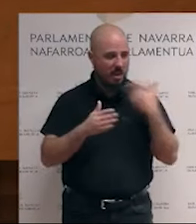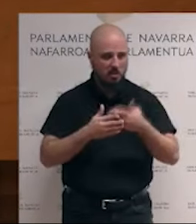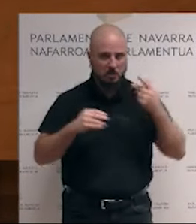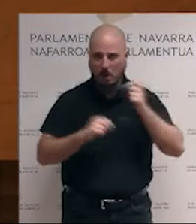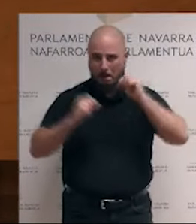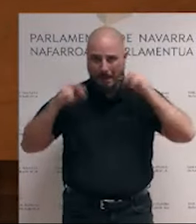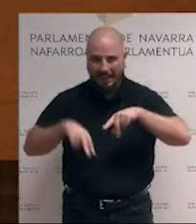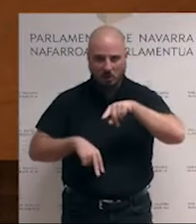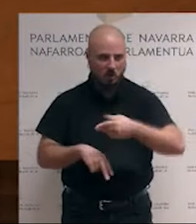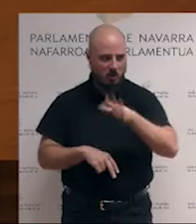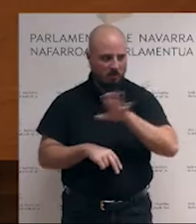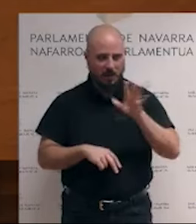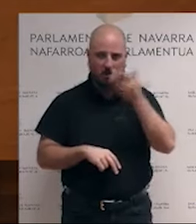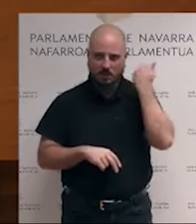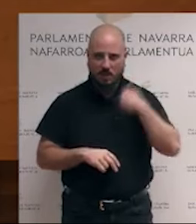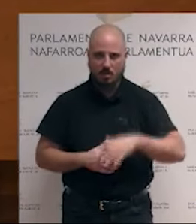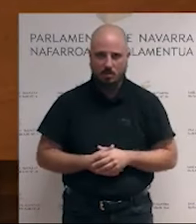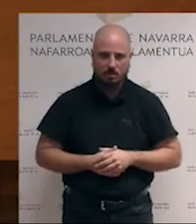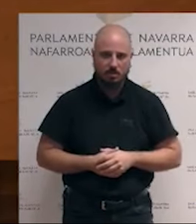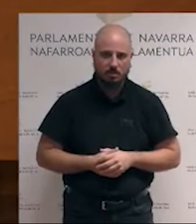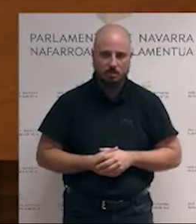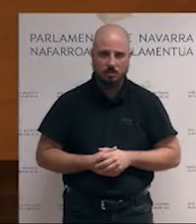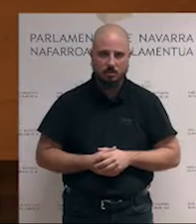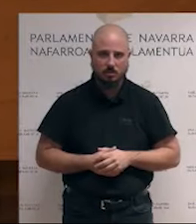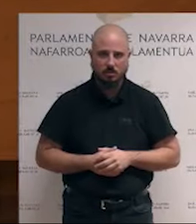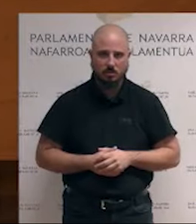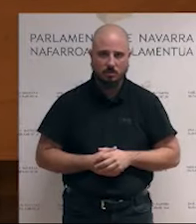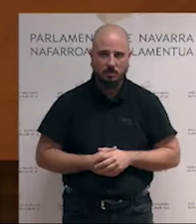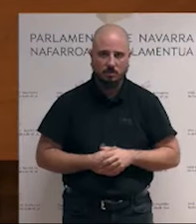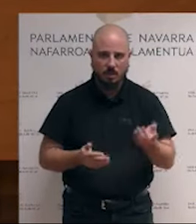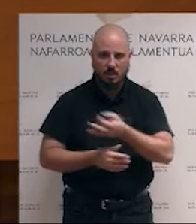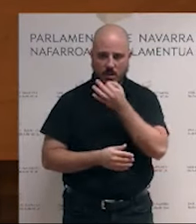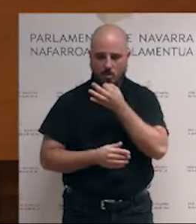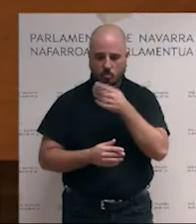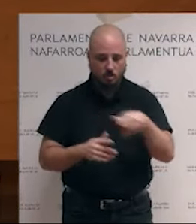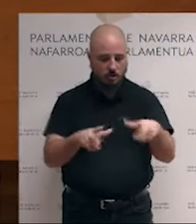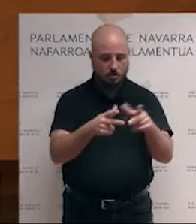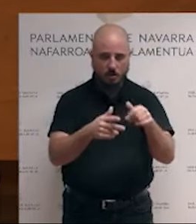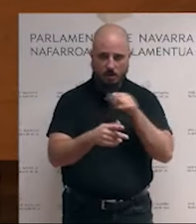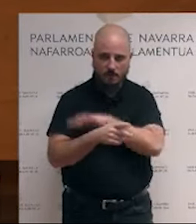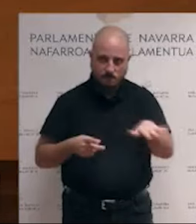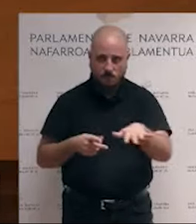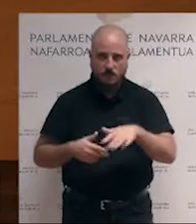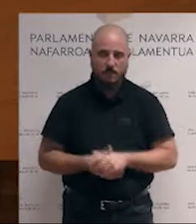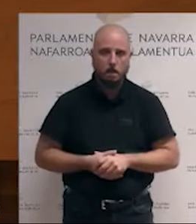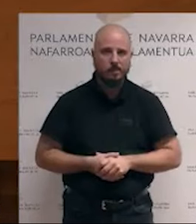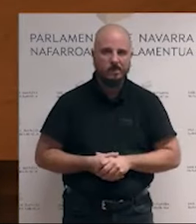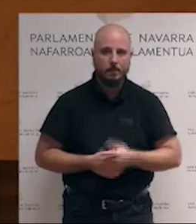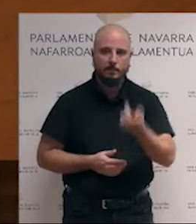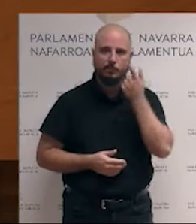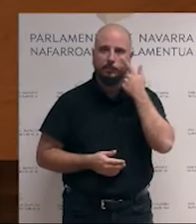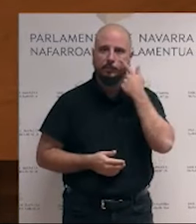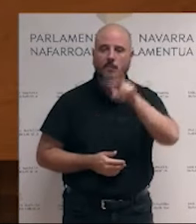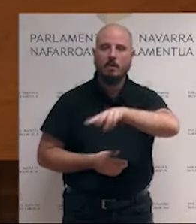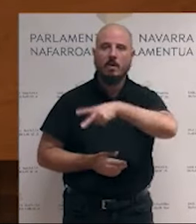Y, lamentablemente, este discurso está teniendo repercusiones en la sociedad. Ya vimos los resultados del